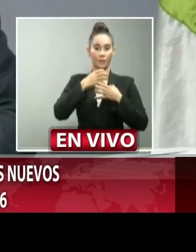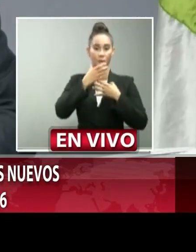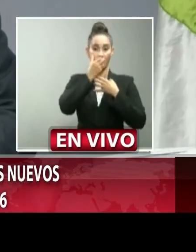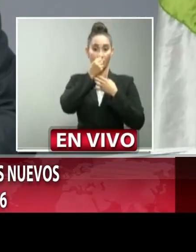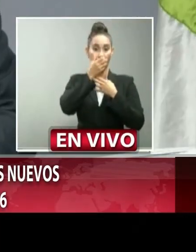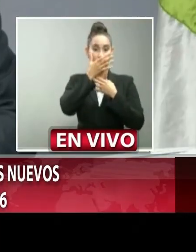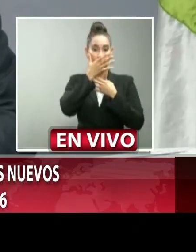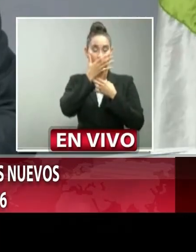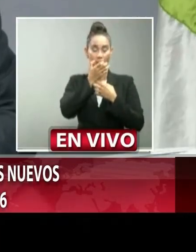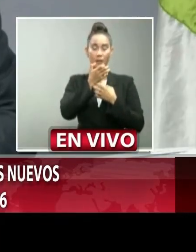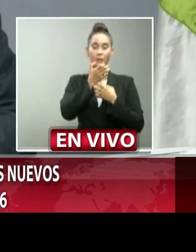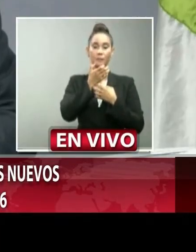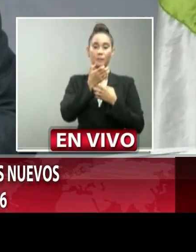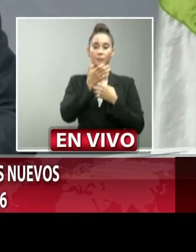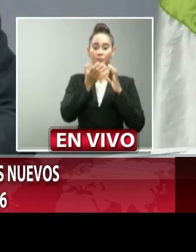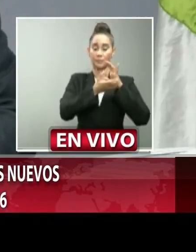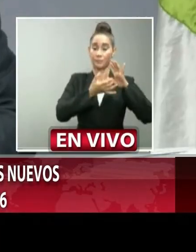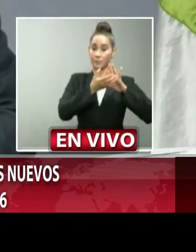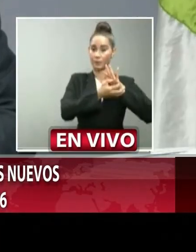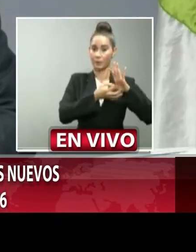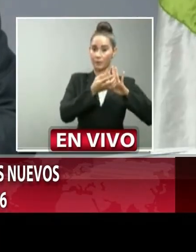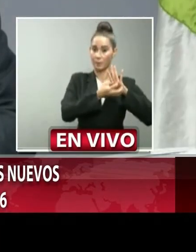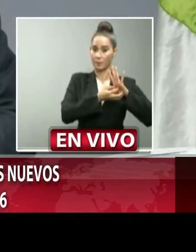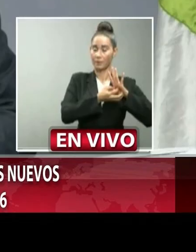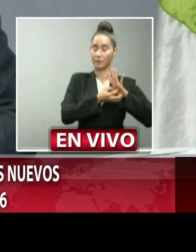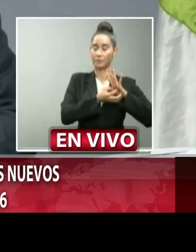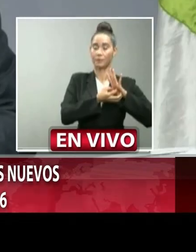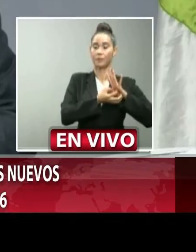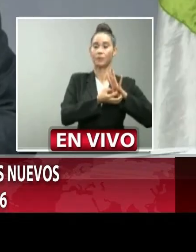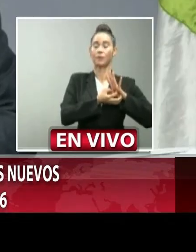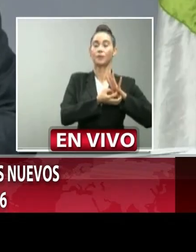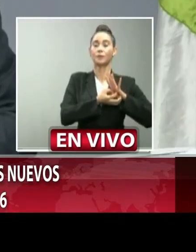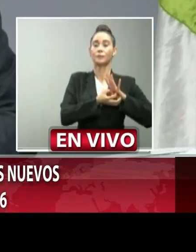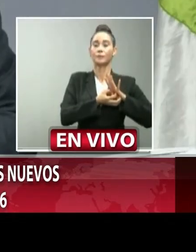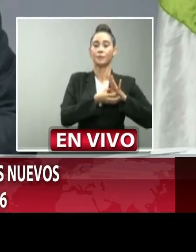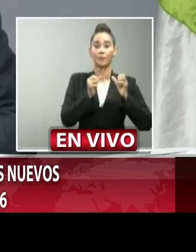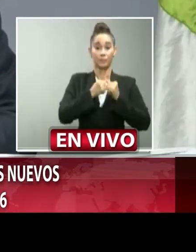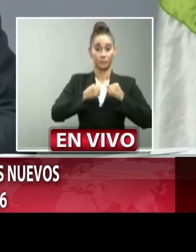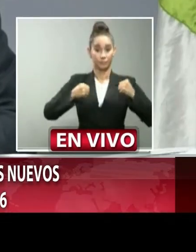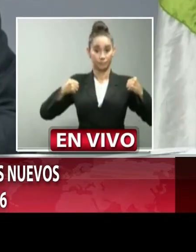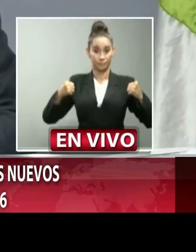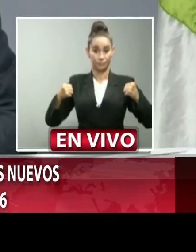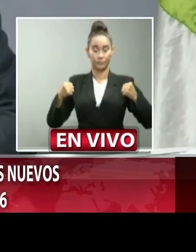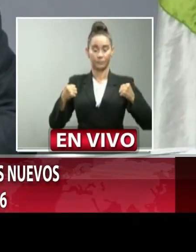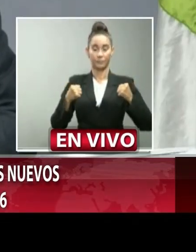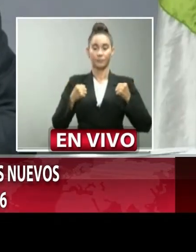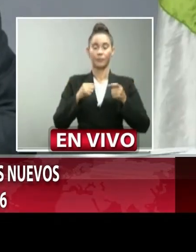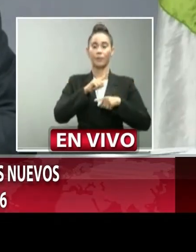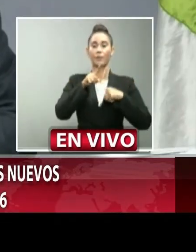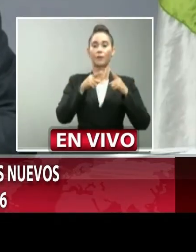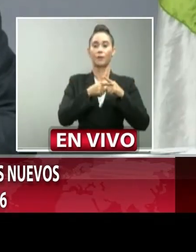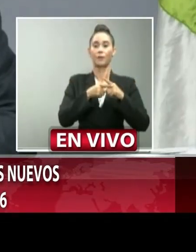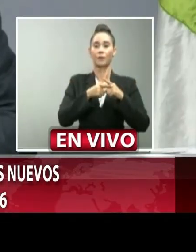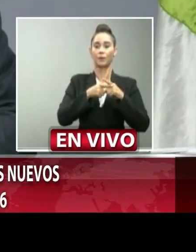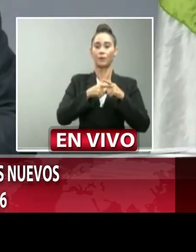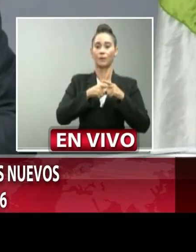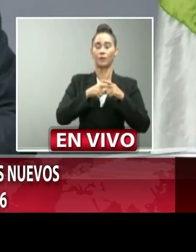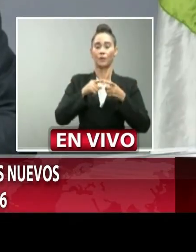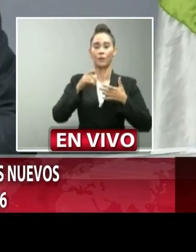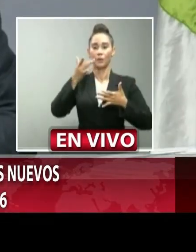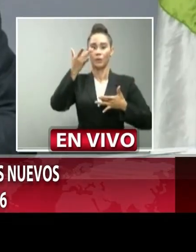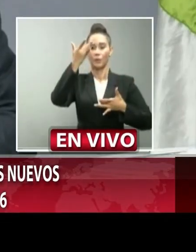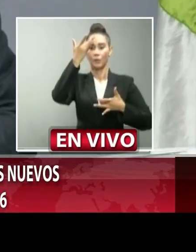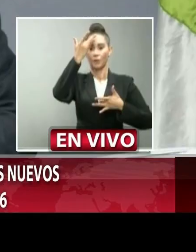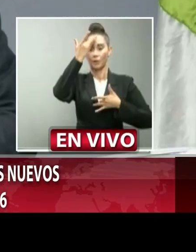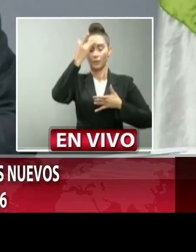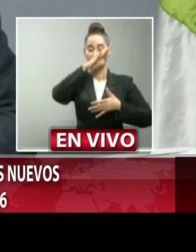la el cáncer la obesidad los trastornos crónicos